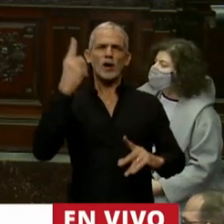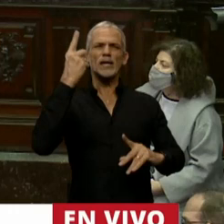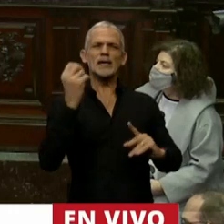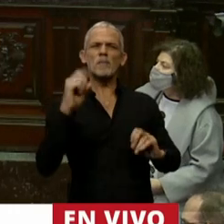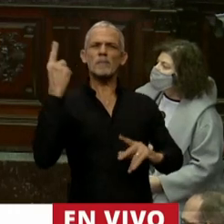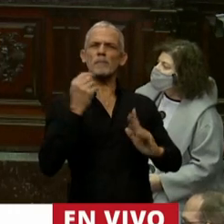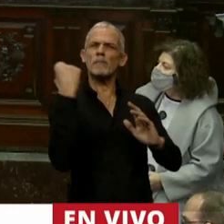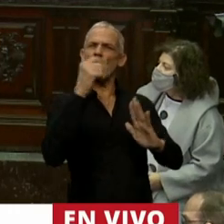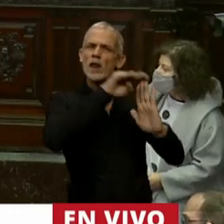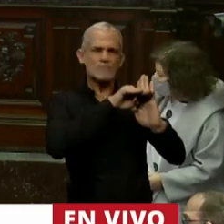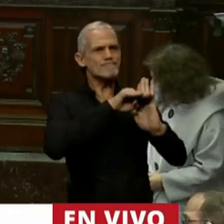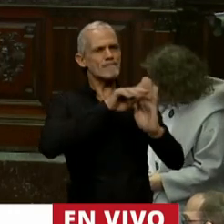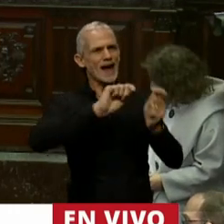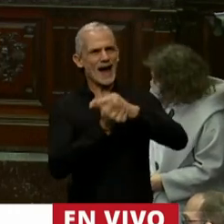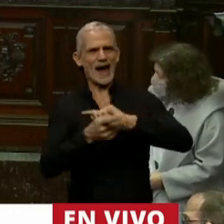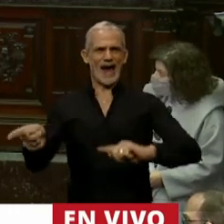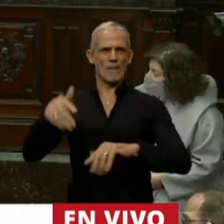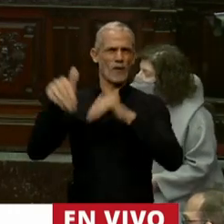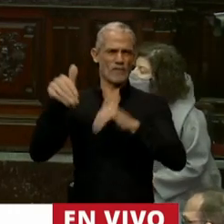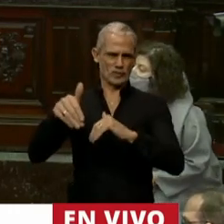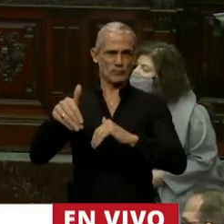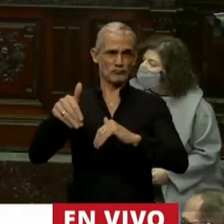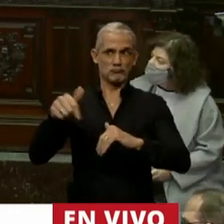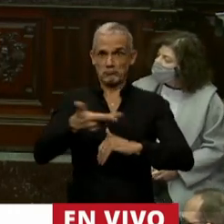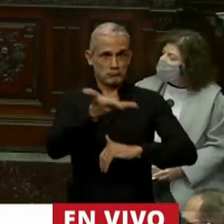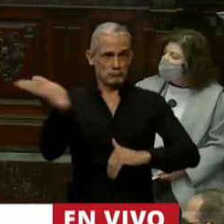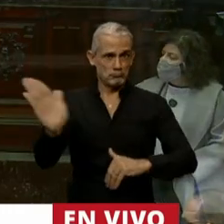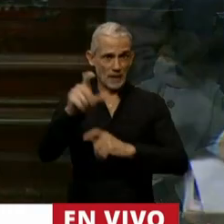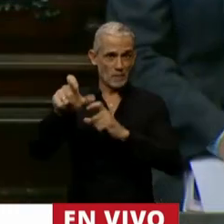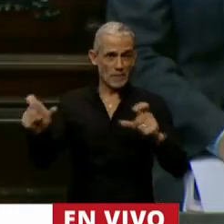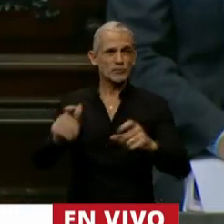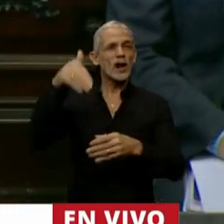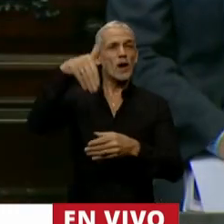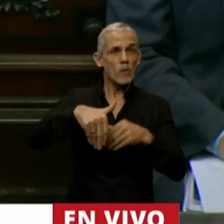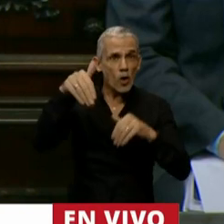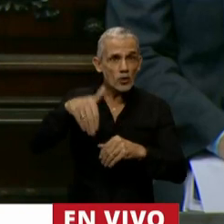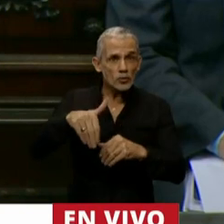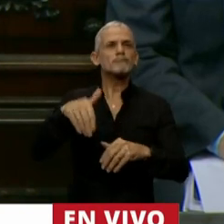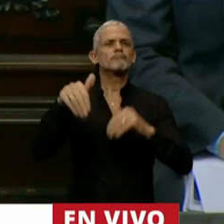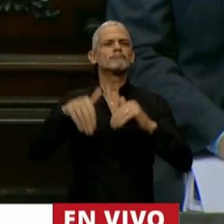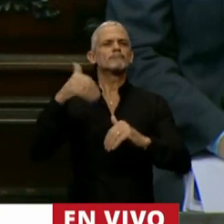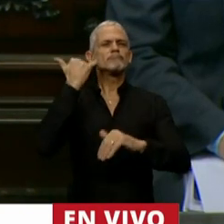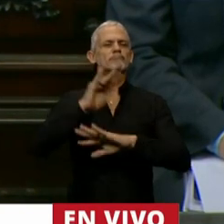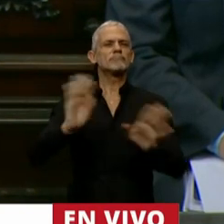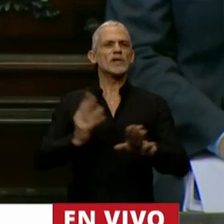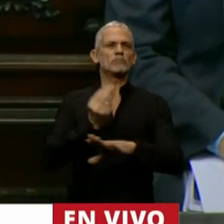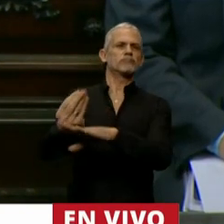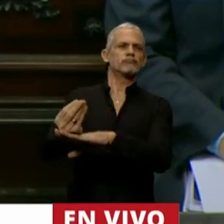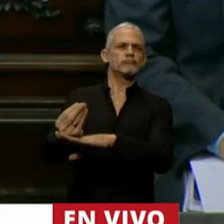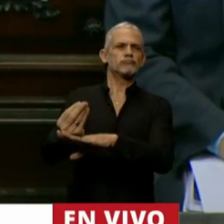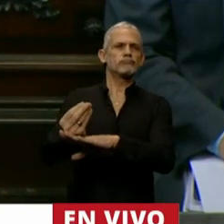gestión, pero a partir del voto popular entonces se dio una